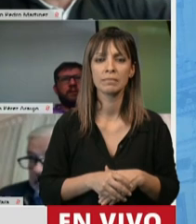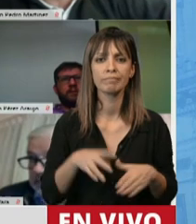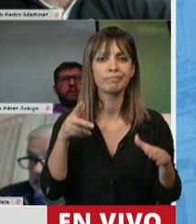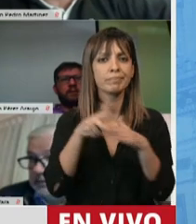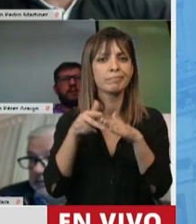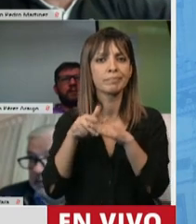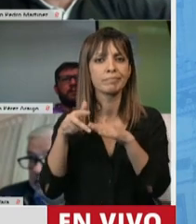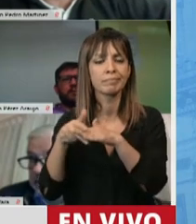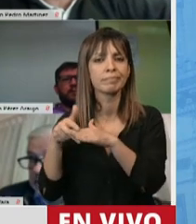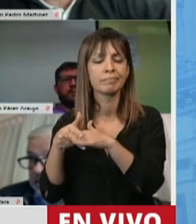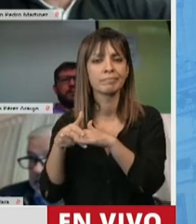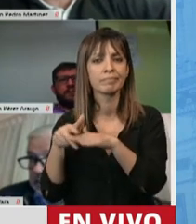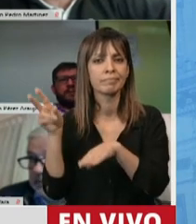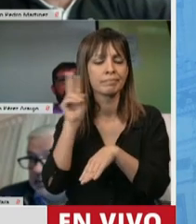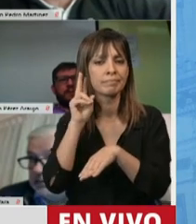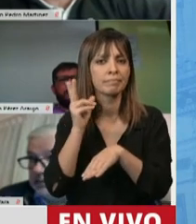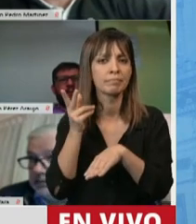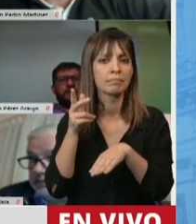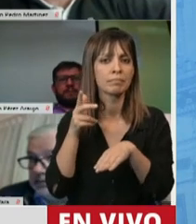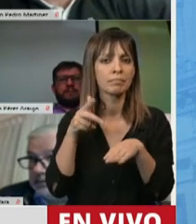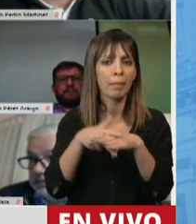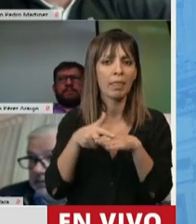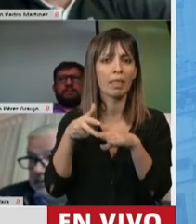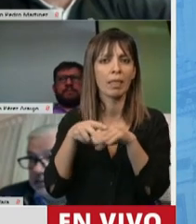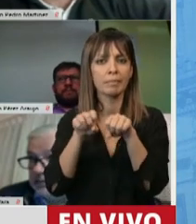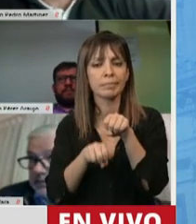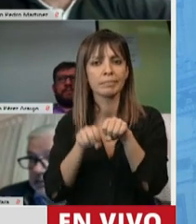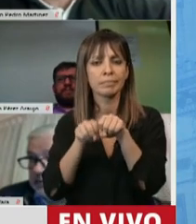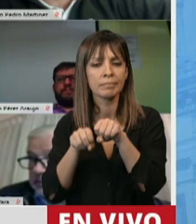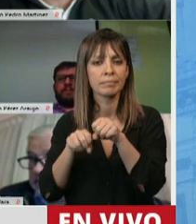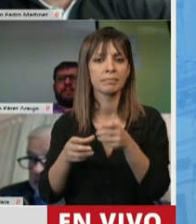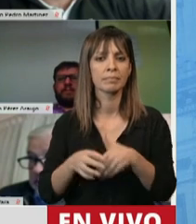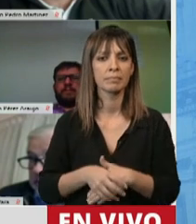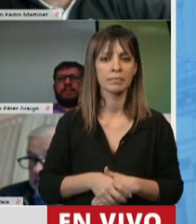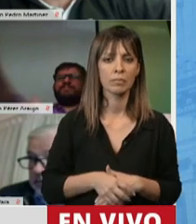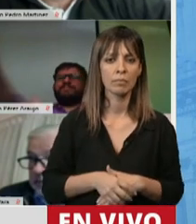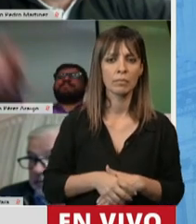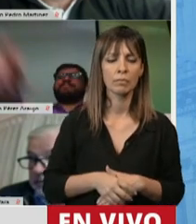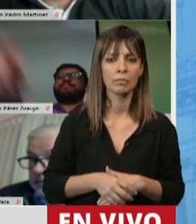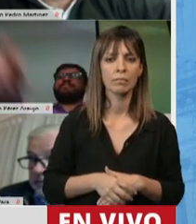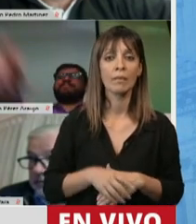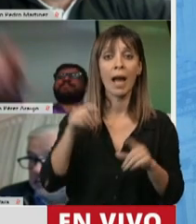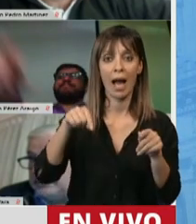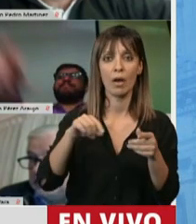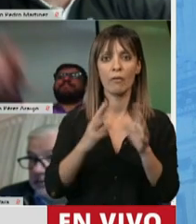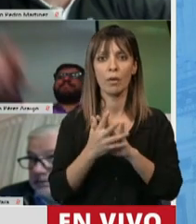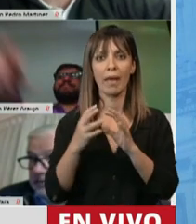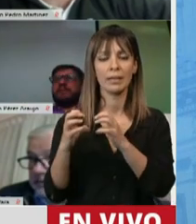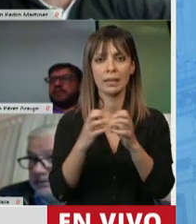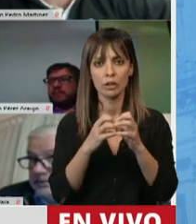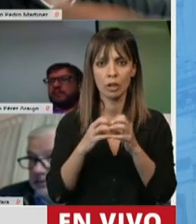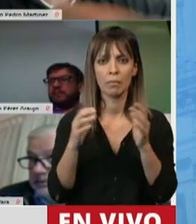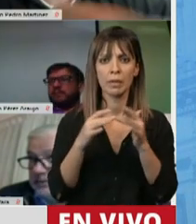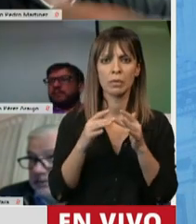estamos acostumbrados a tener ahora como estamos haciendo en este momento en una sesión virtual, ya aprobamos una ley... pasó?